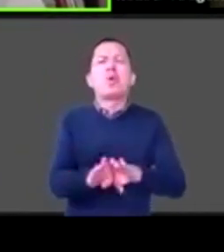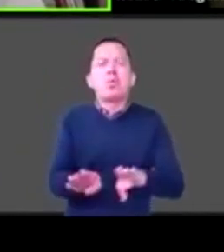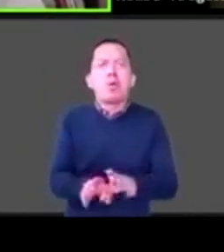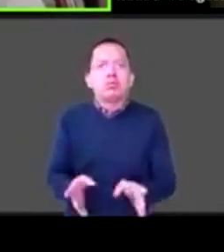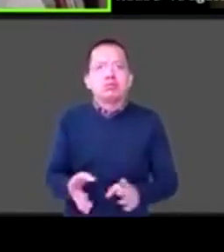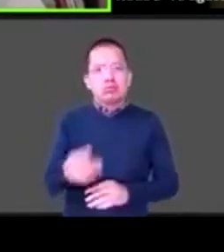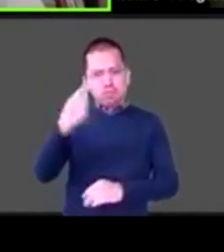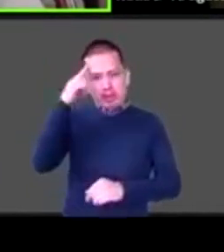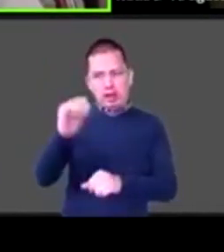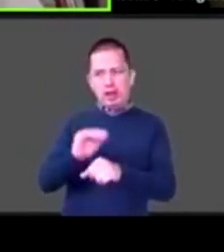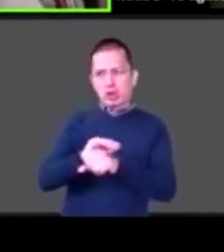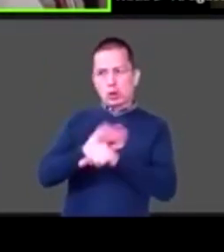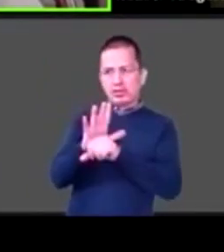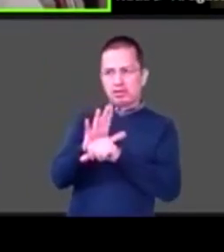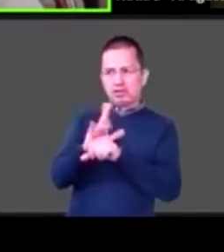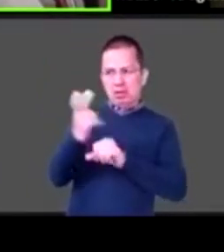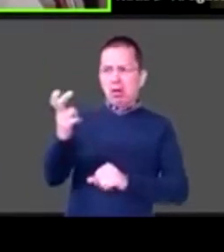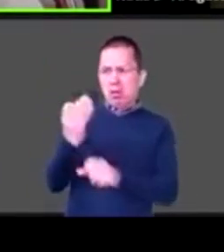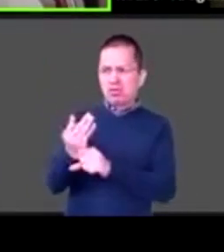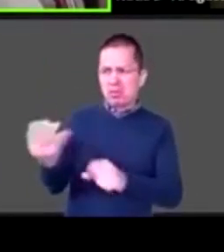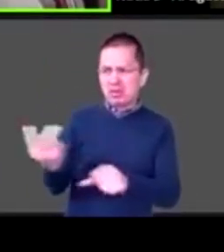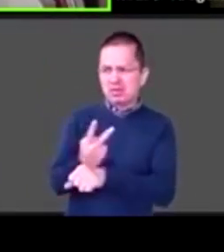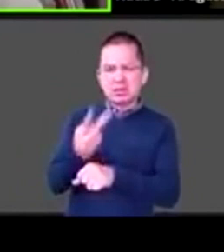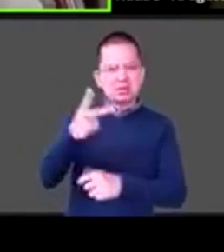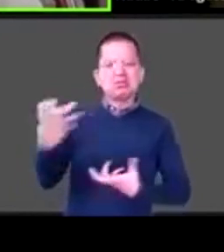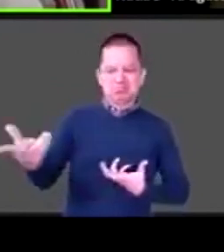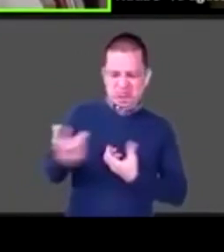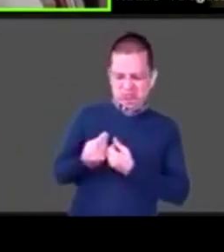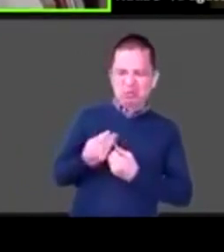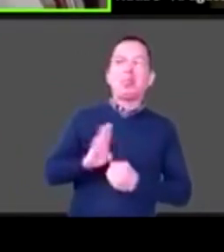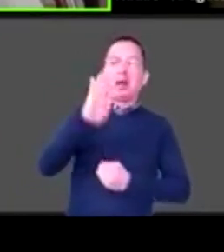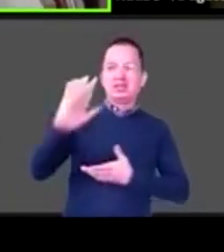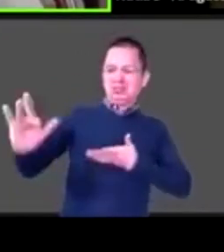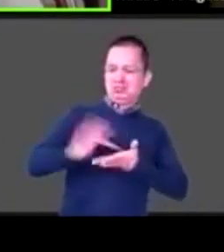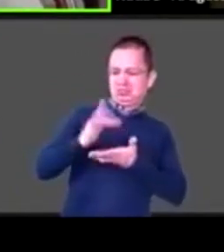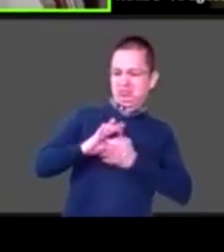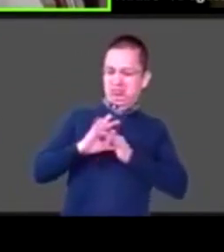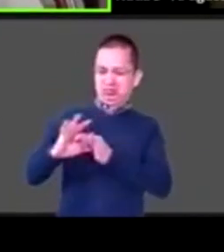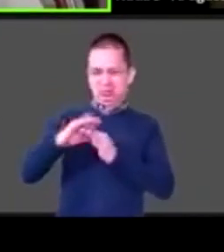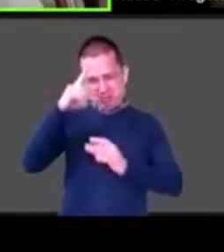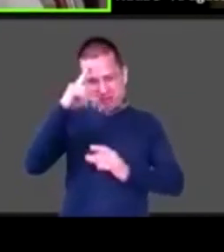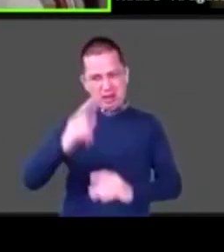nuestro lado como nuestro mejor aliado? Jorge que está sintiendo muy interesado vamos a arrancar contigo